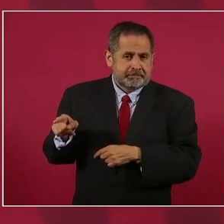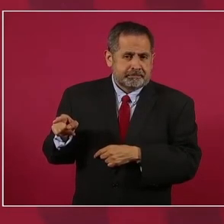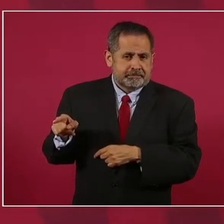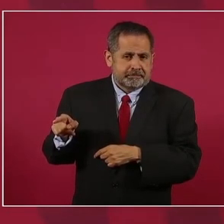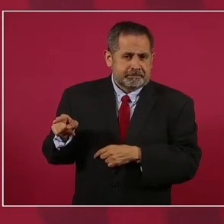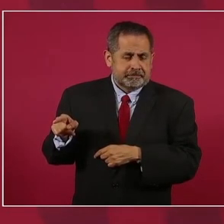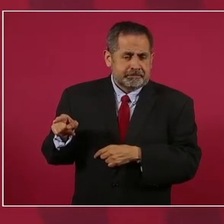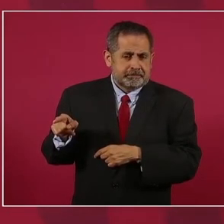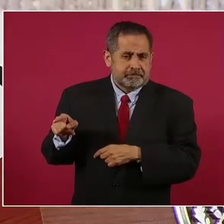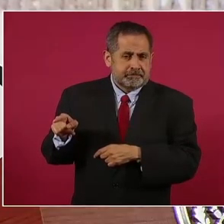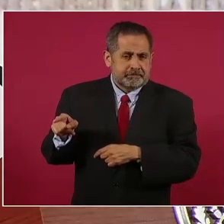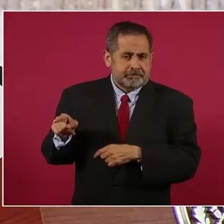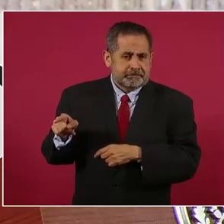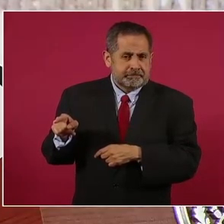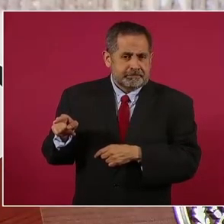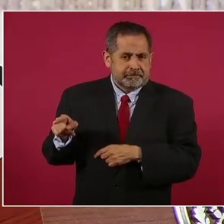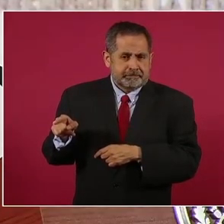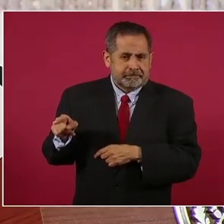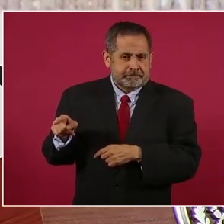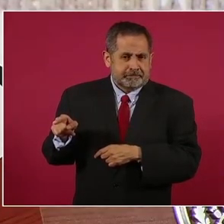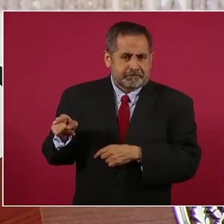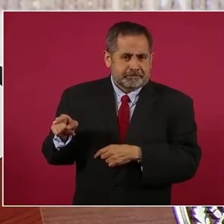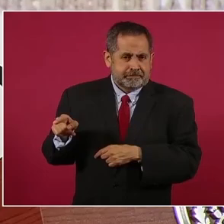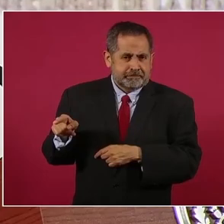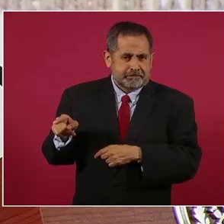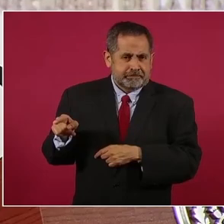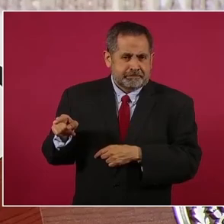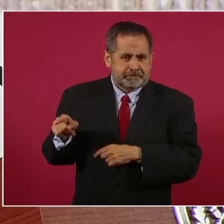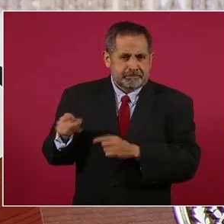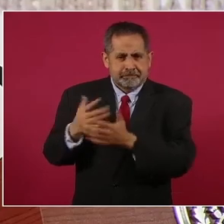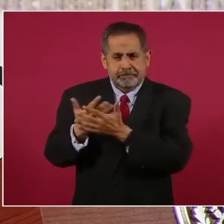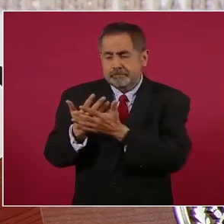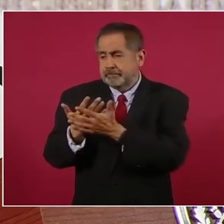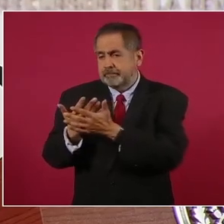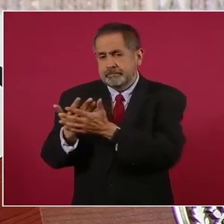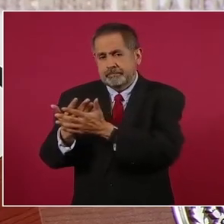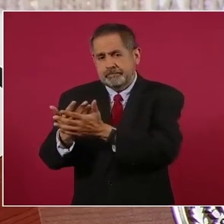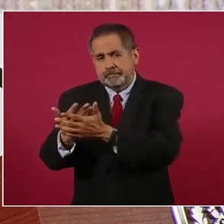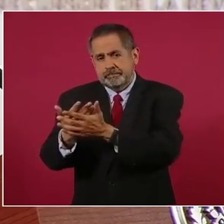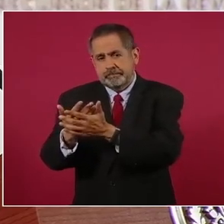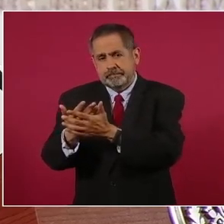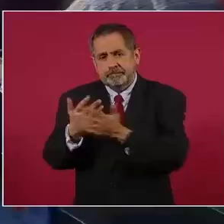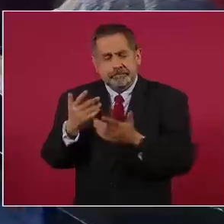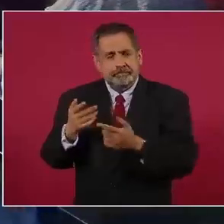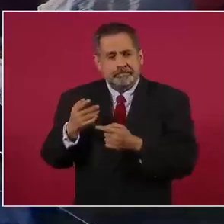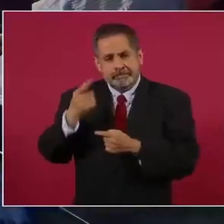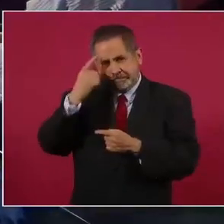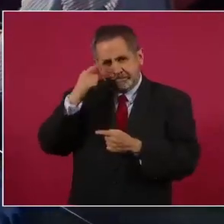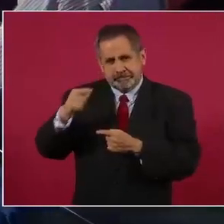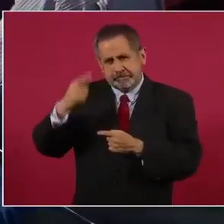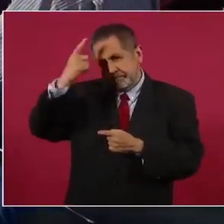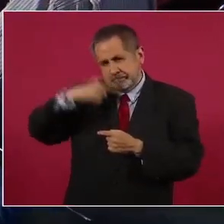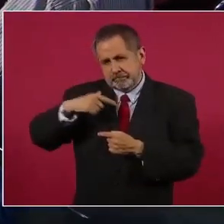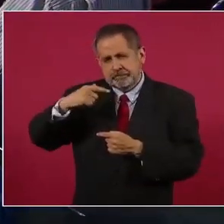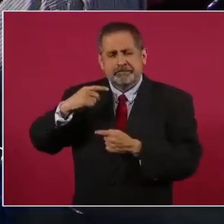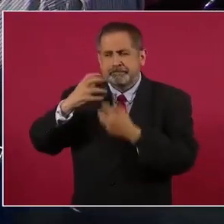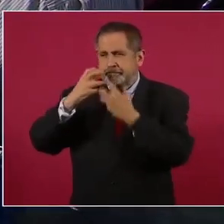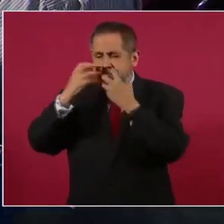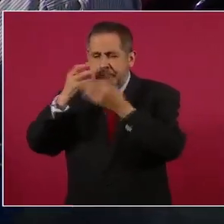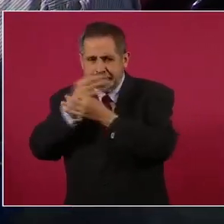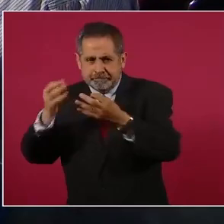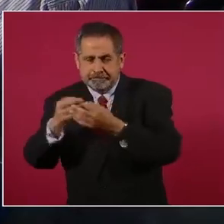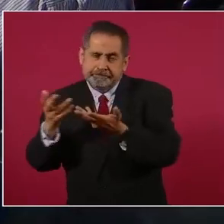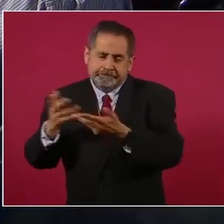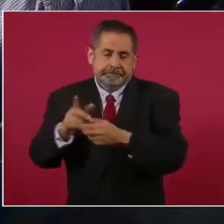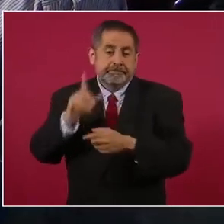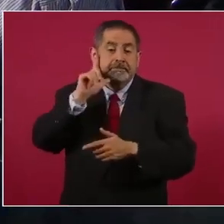esperar en la noche al grito, se acuesta tarde, al día